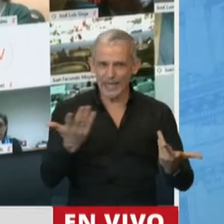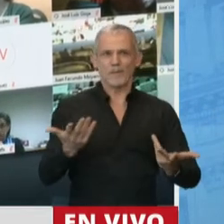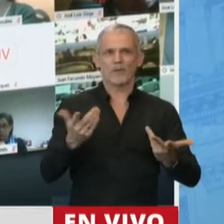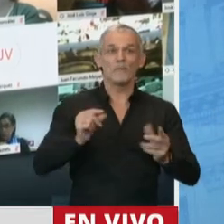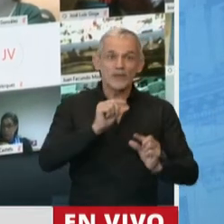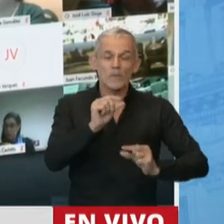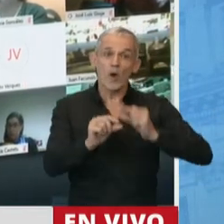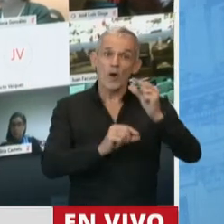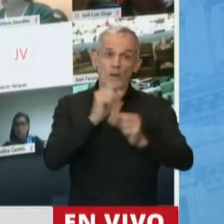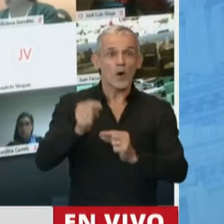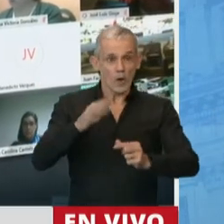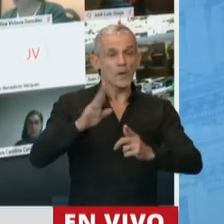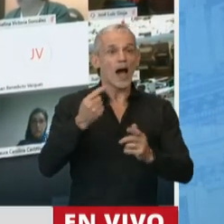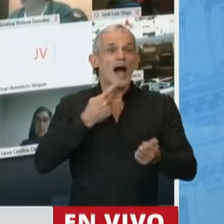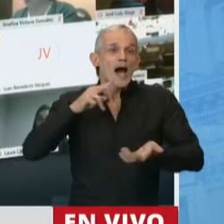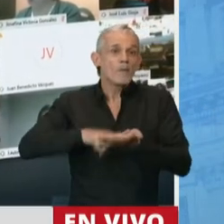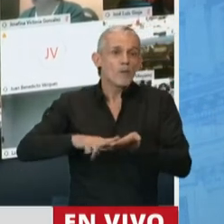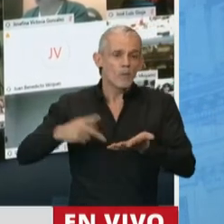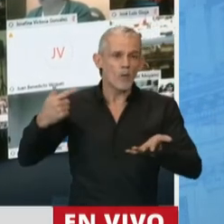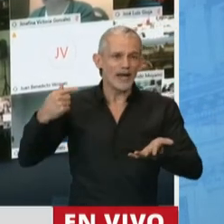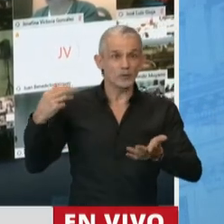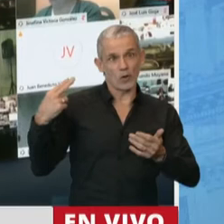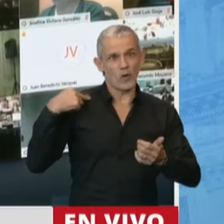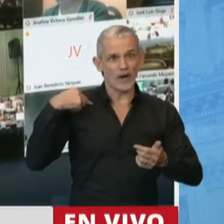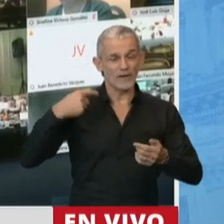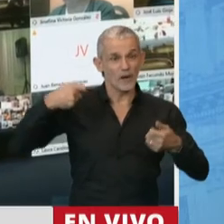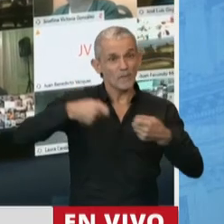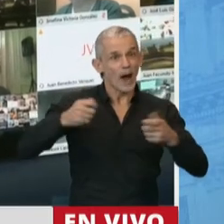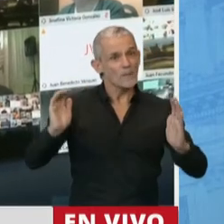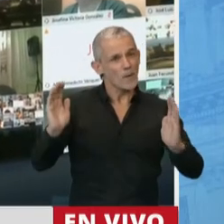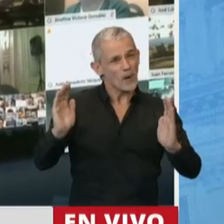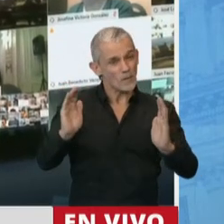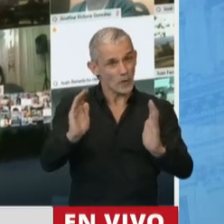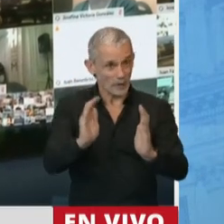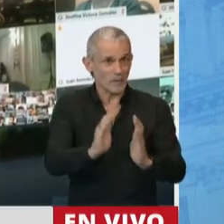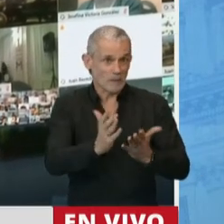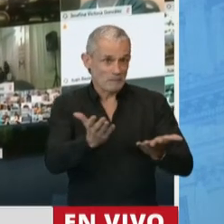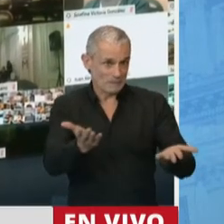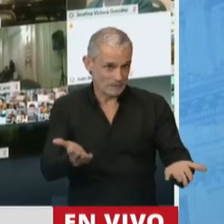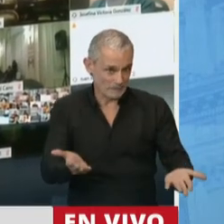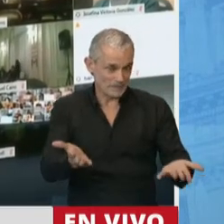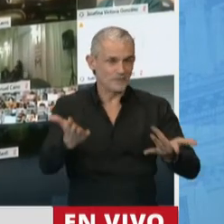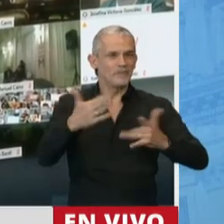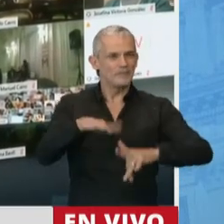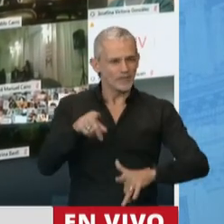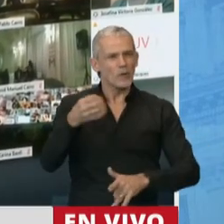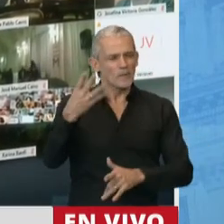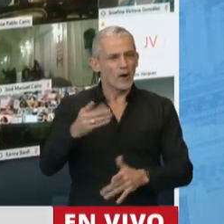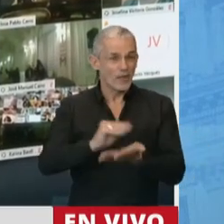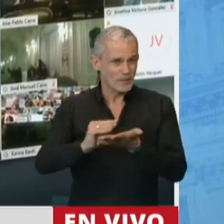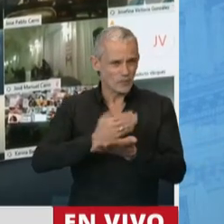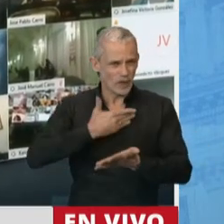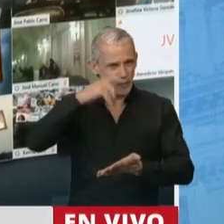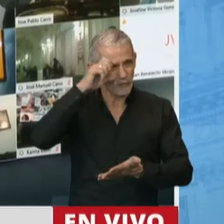gradualidad de la reducción de los aportes patronales y personales, que recién lo explicara el diputado Ferraro,